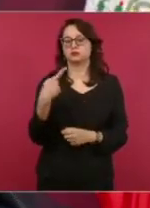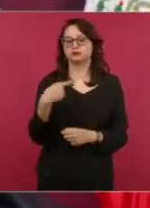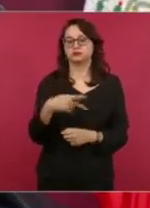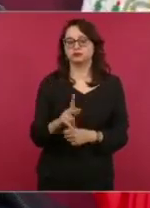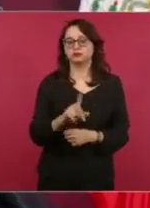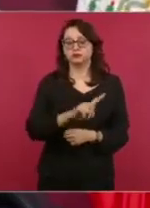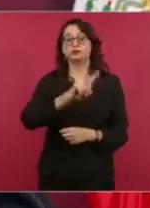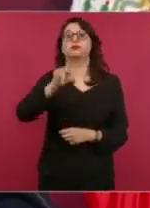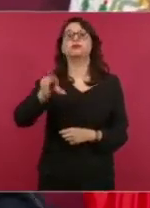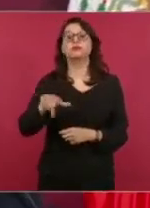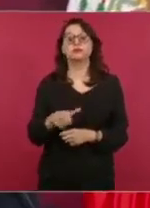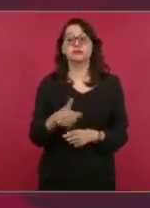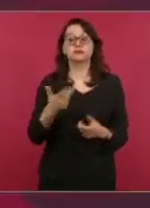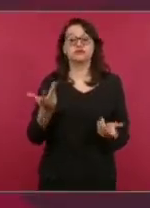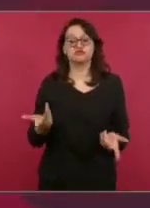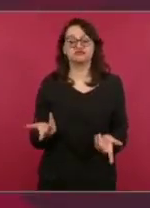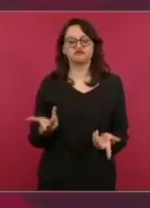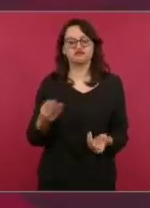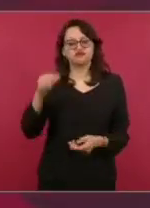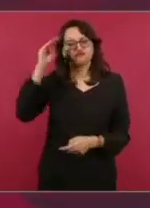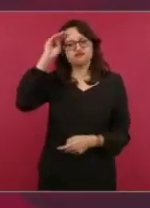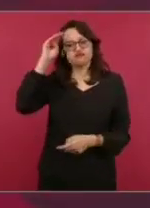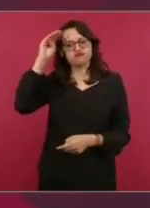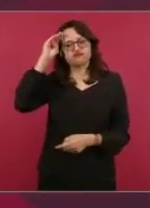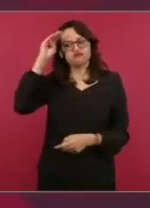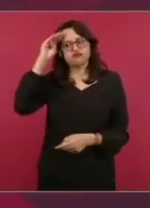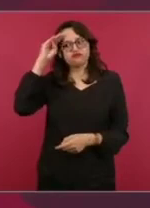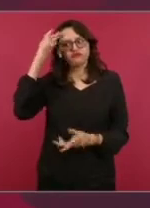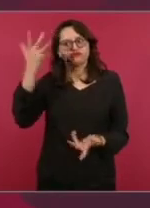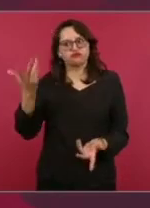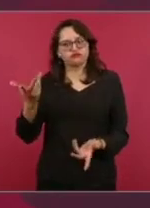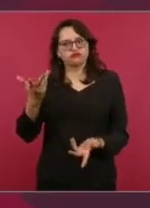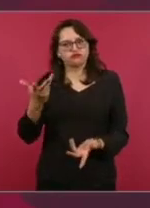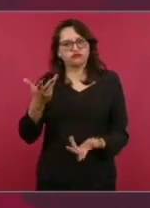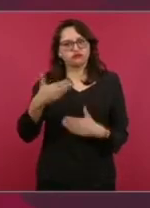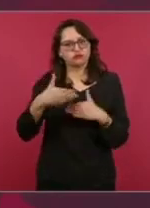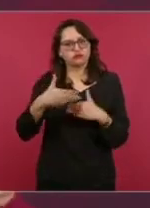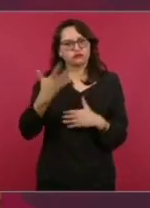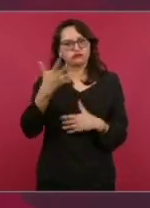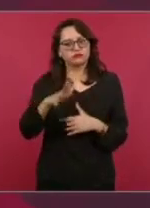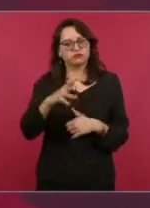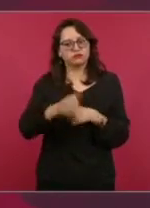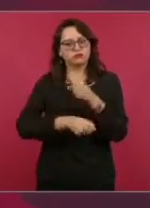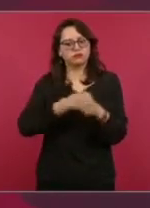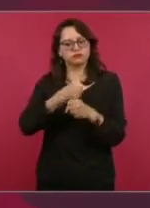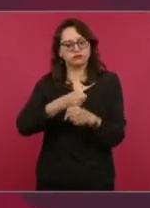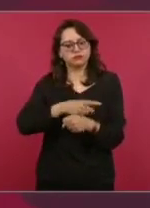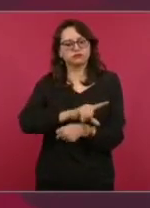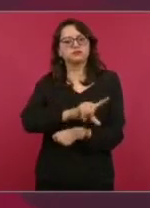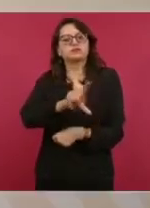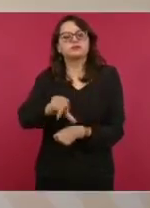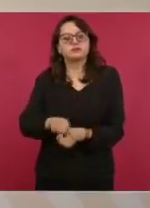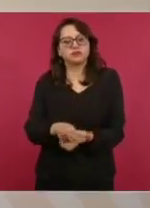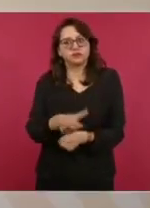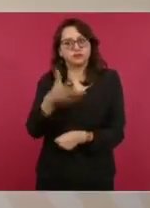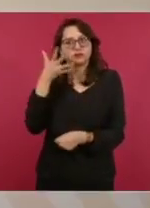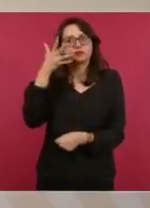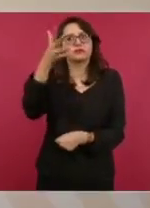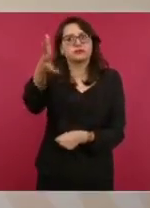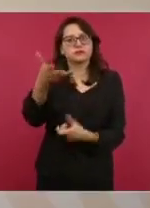hay que pensar en el futuro, porque está creciendo mucho en